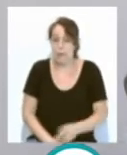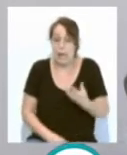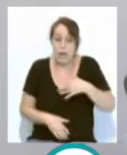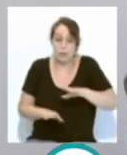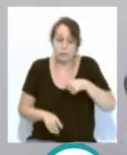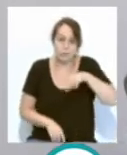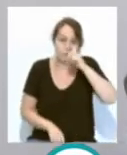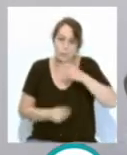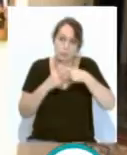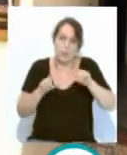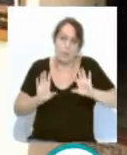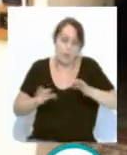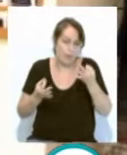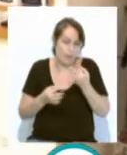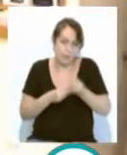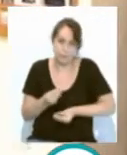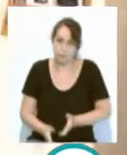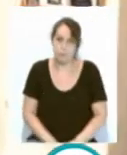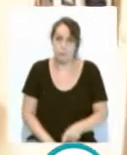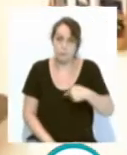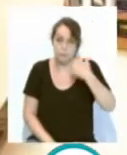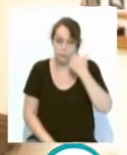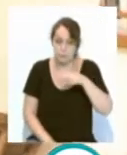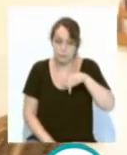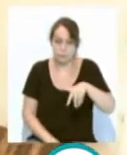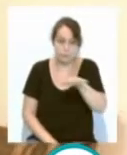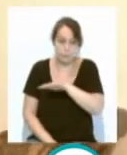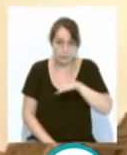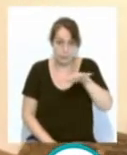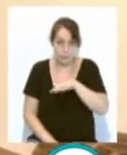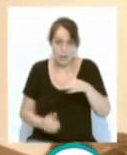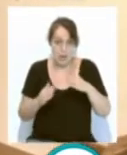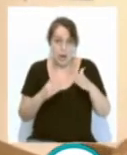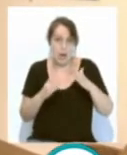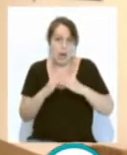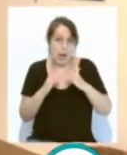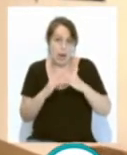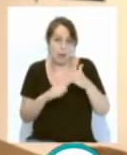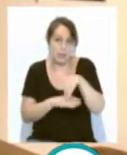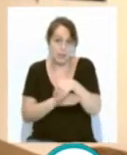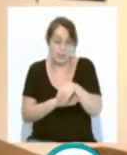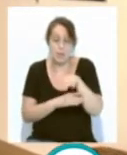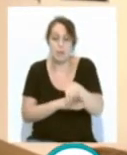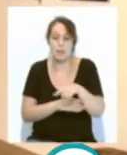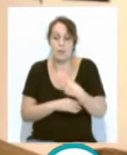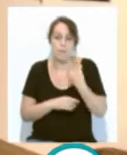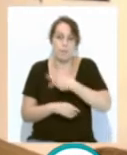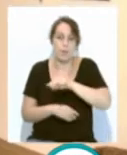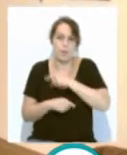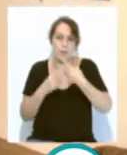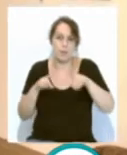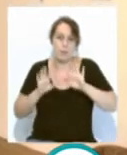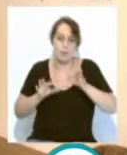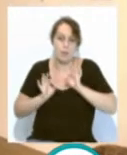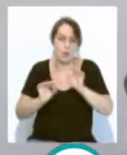poco distinto, pero hay que hacerlo. Este sábado el espacio de la calle Sagasta celebrará una entrega de premios diferentes, pero igual de